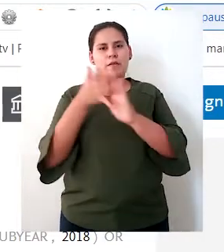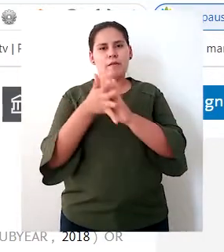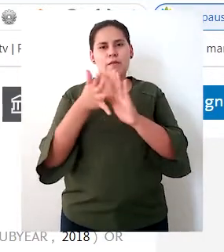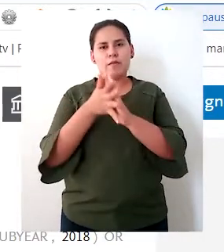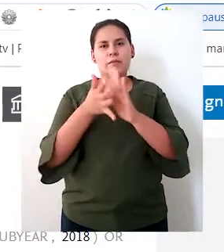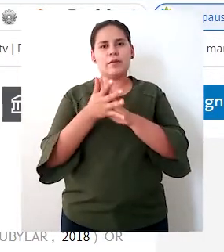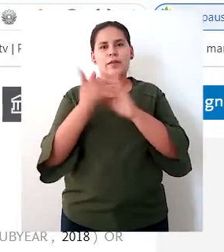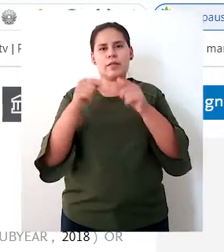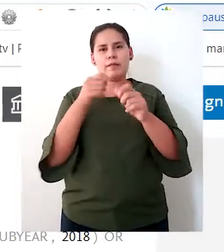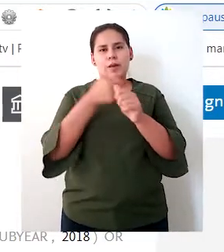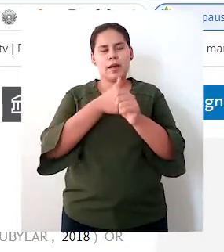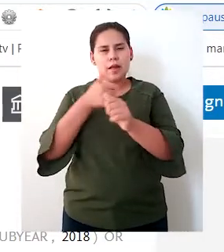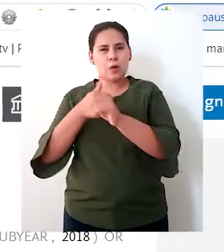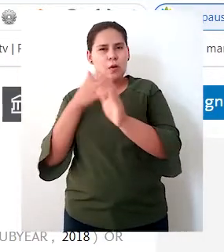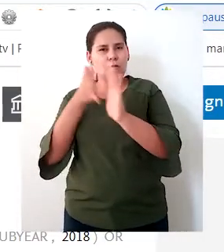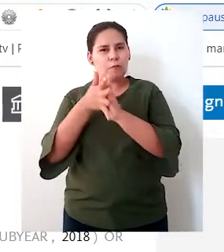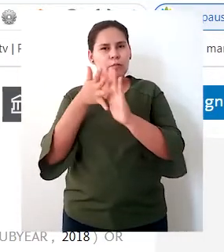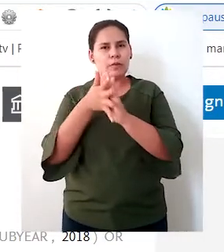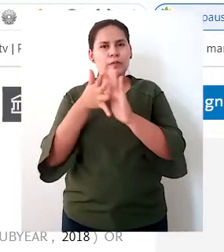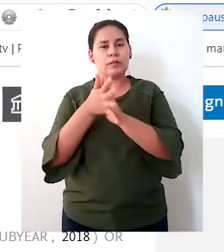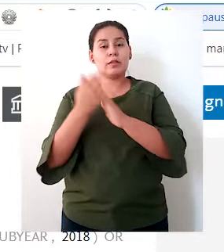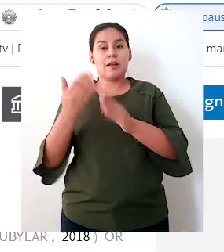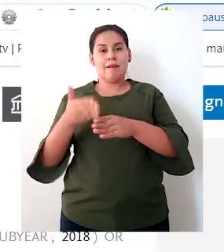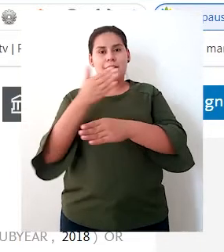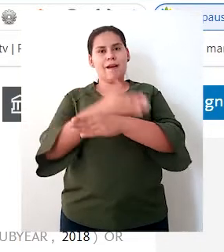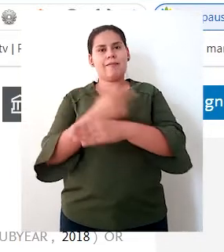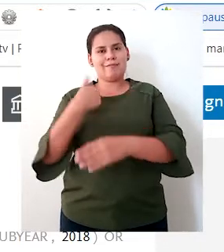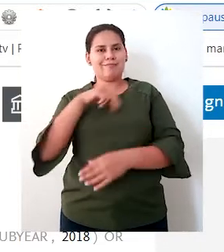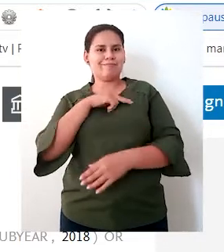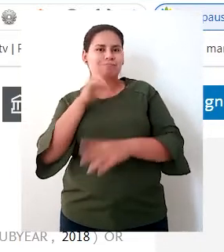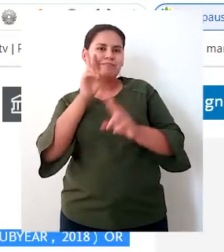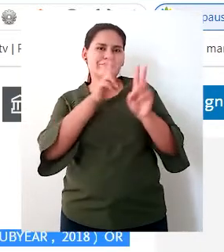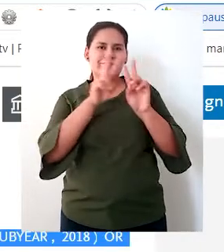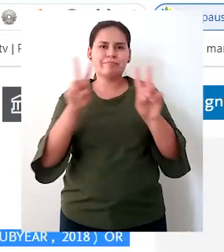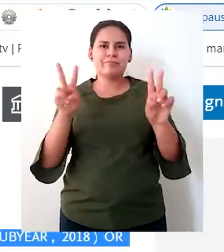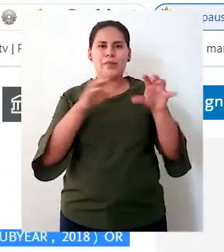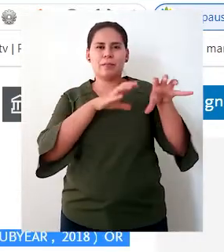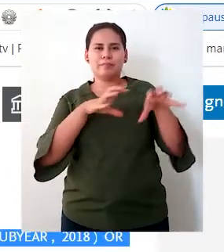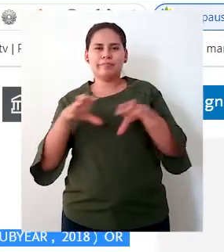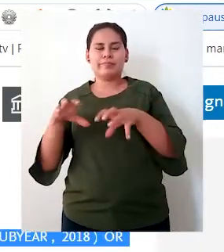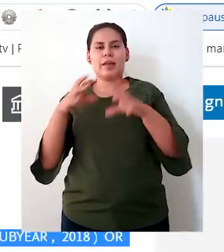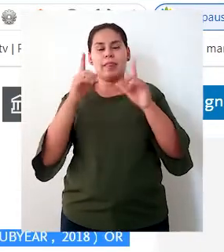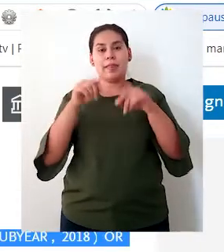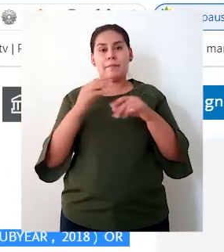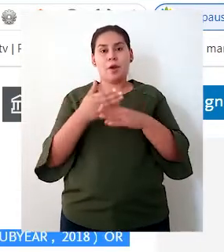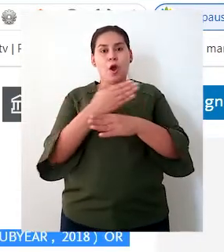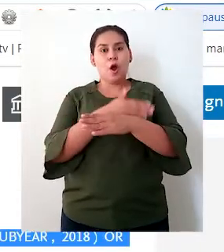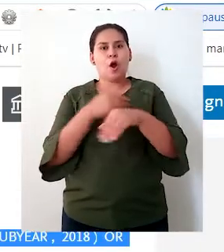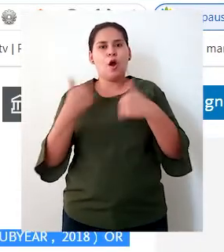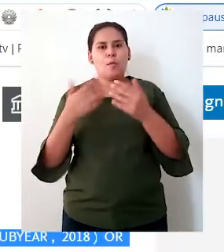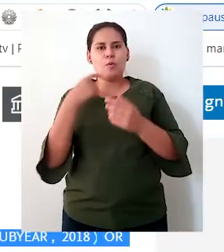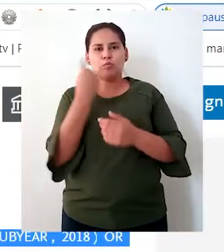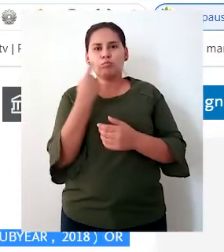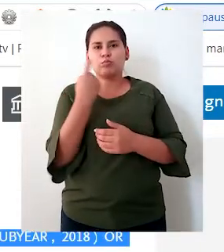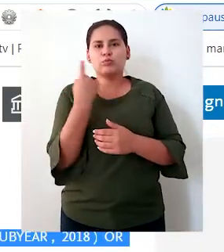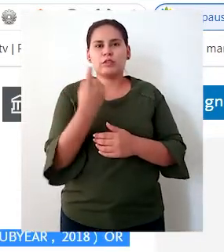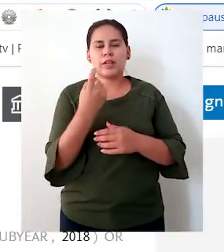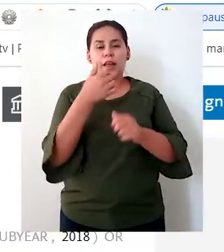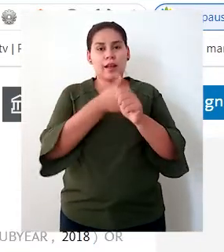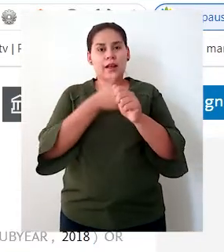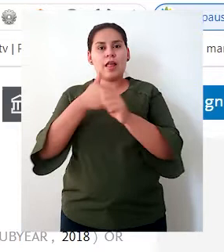volúmenes de información. Como nos podemos dar cuenta, después de haber refinado nuestra ecuación de búsqueda,